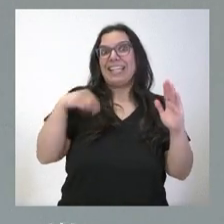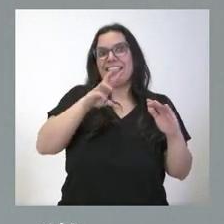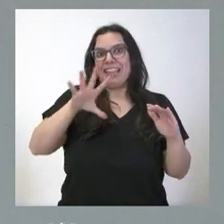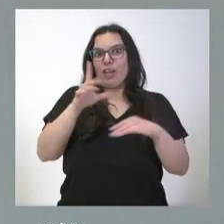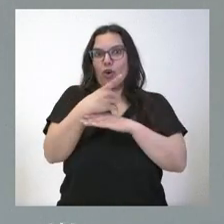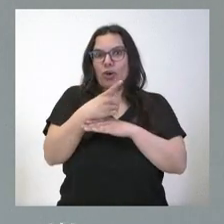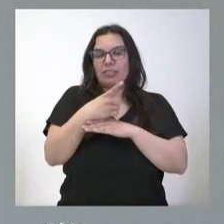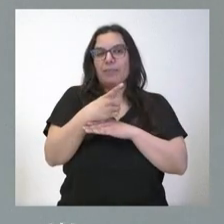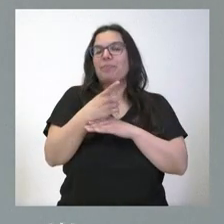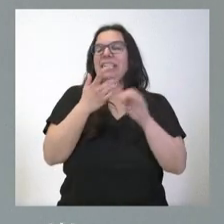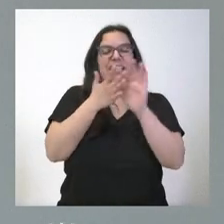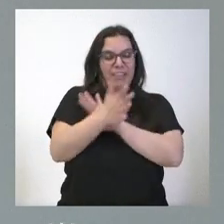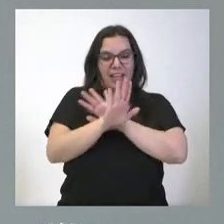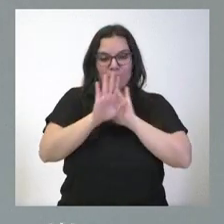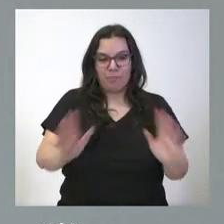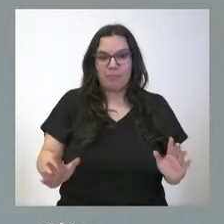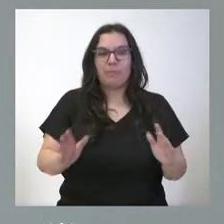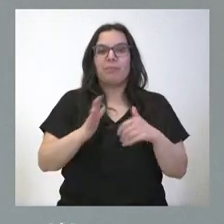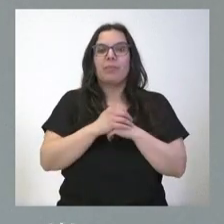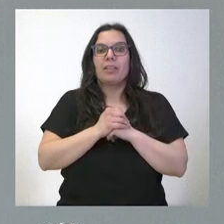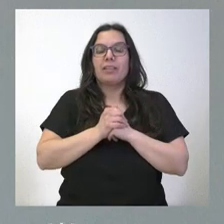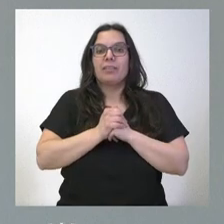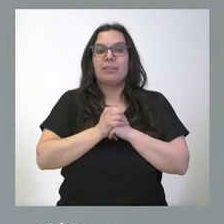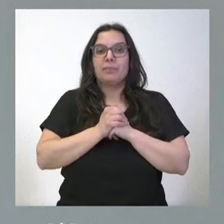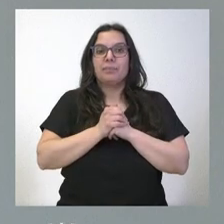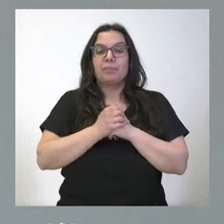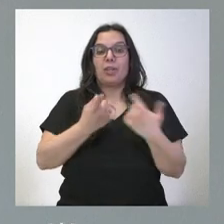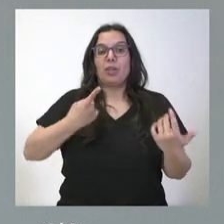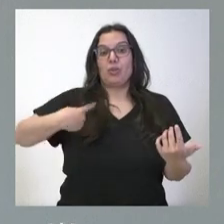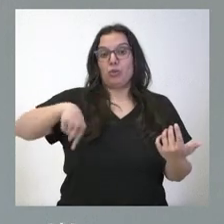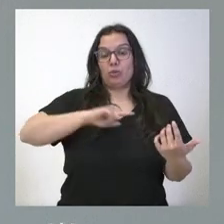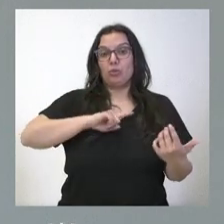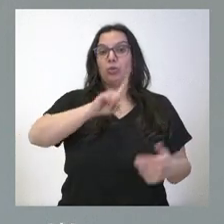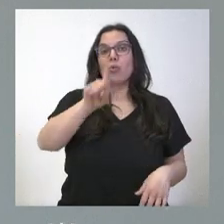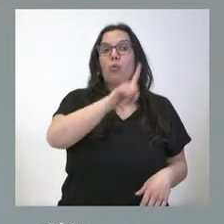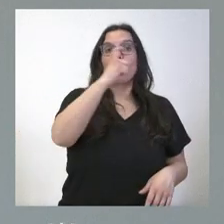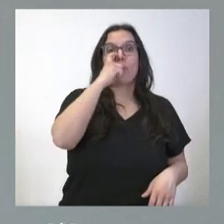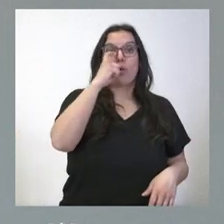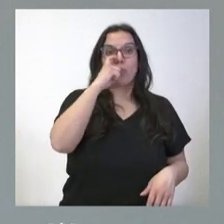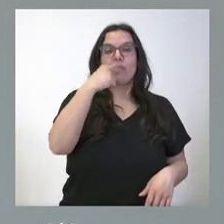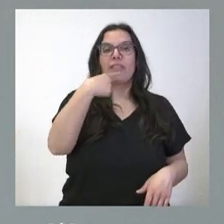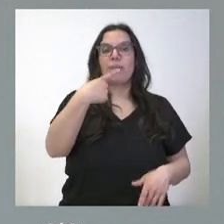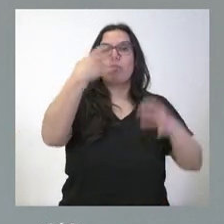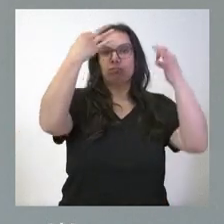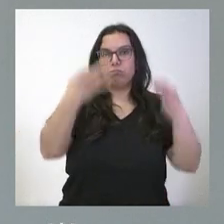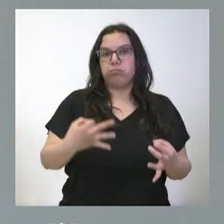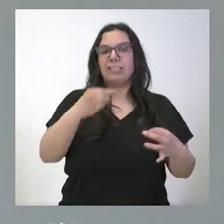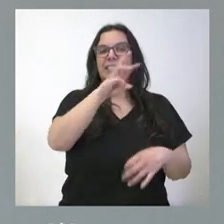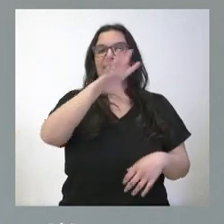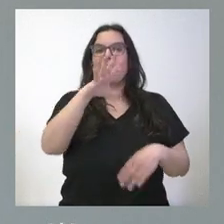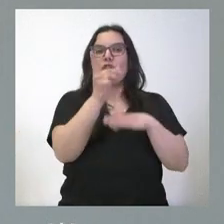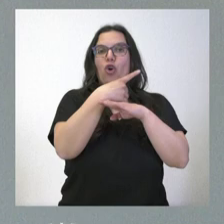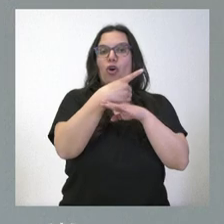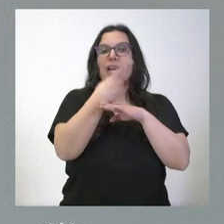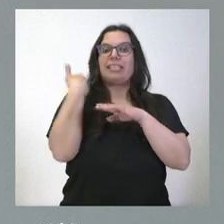dicho de otra manera el que nosotros desde el día 1 de junio ya garantizamos la implantación definitiva de las 35